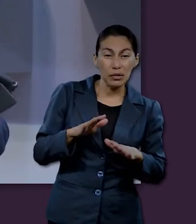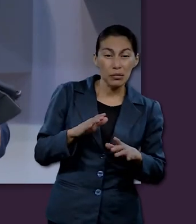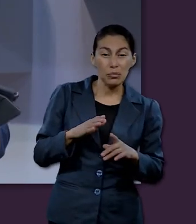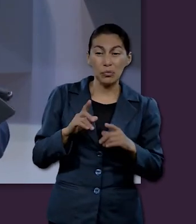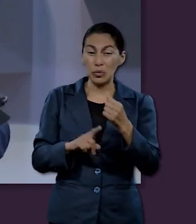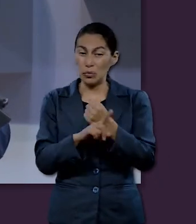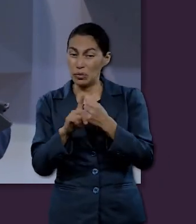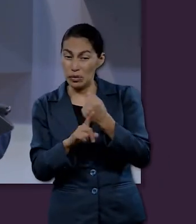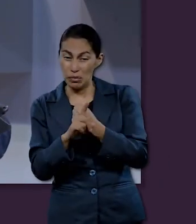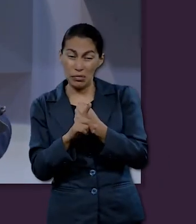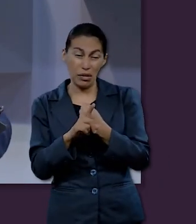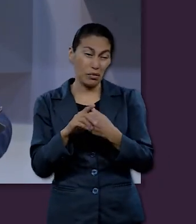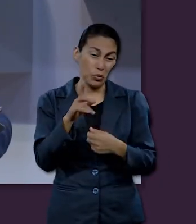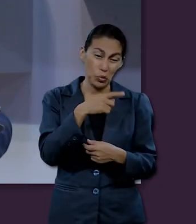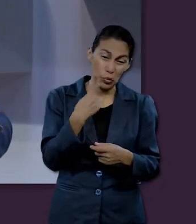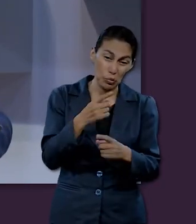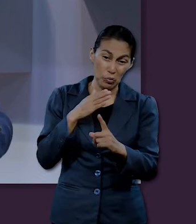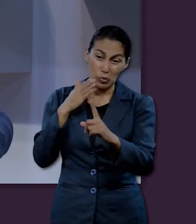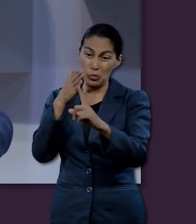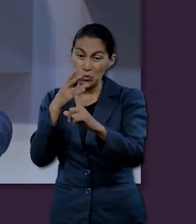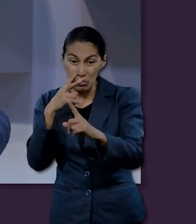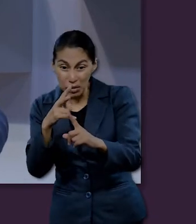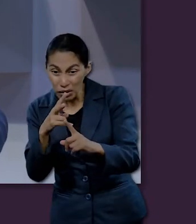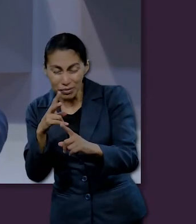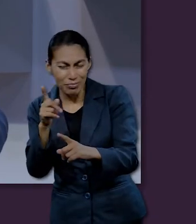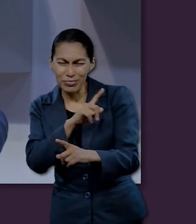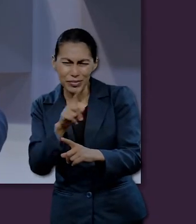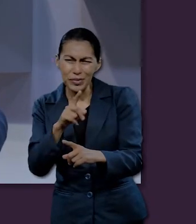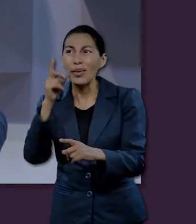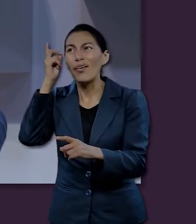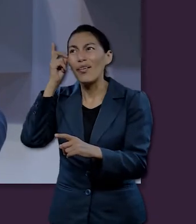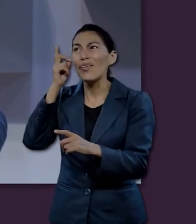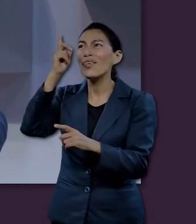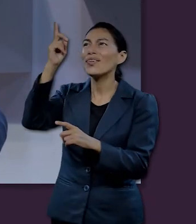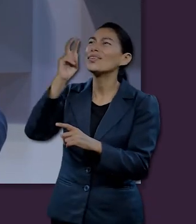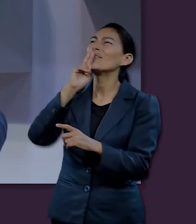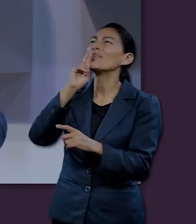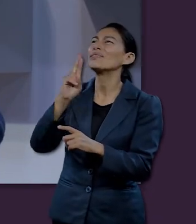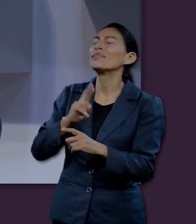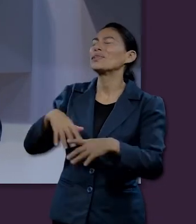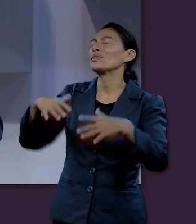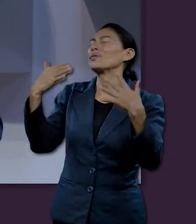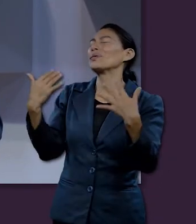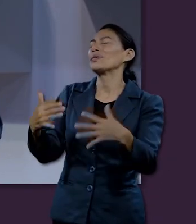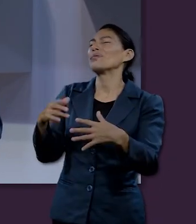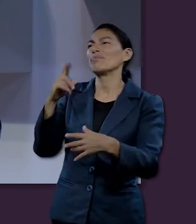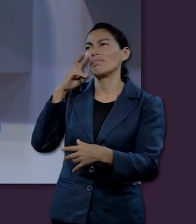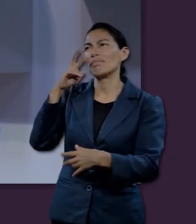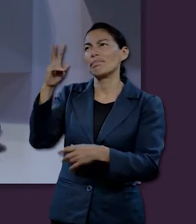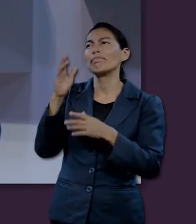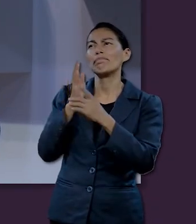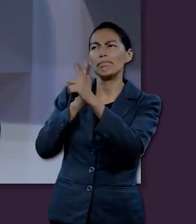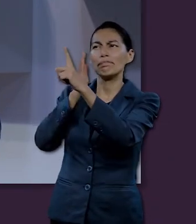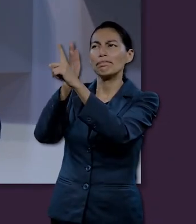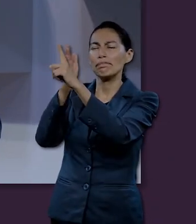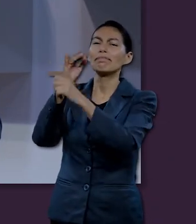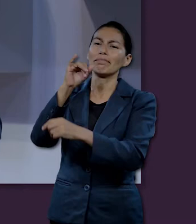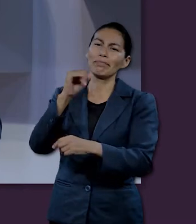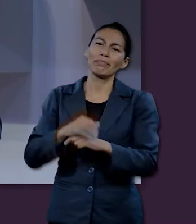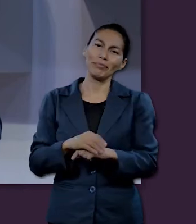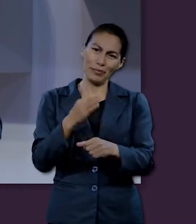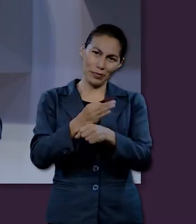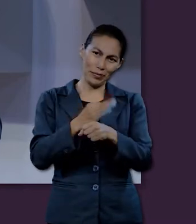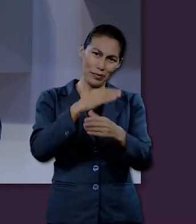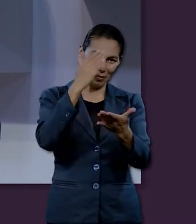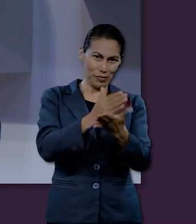mirando los problemas, sino hay que mirar más allá a la solución. Muy bien. Muchas gracias por estos comentarios.